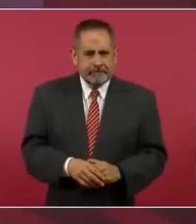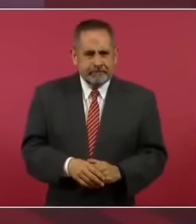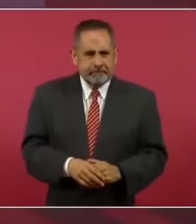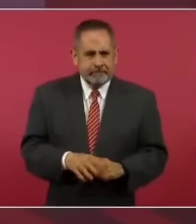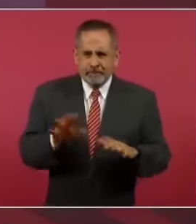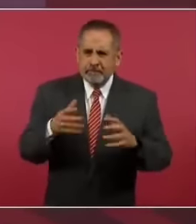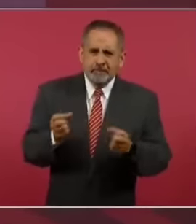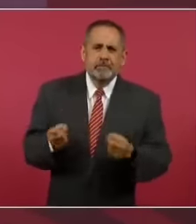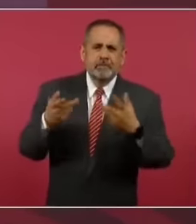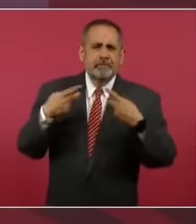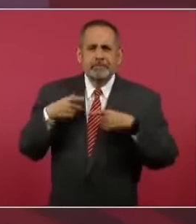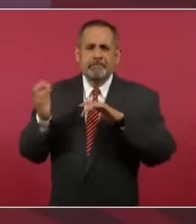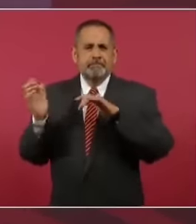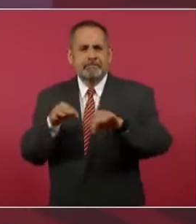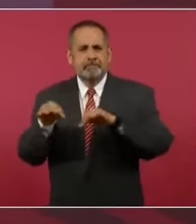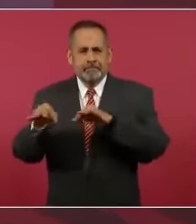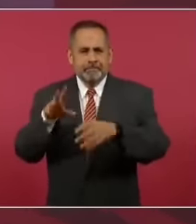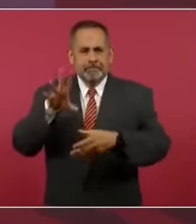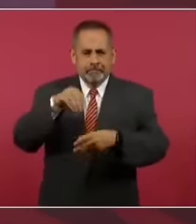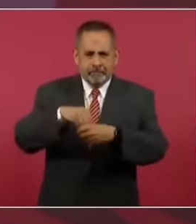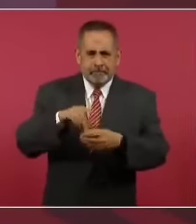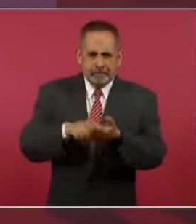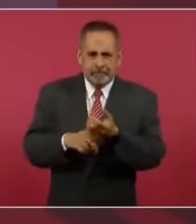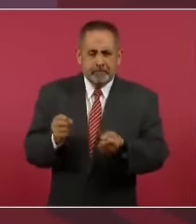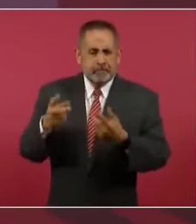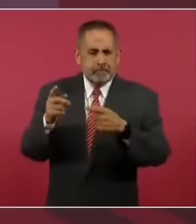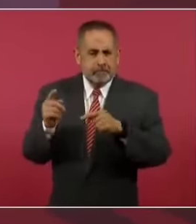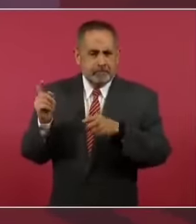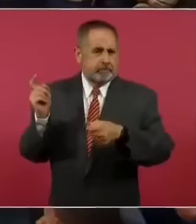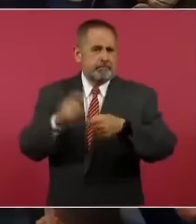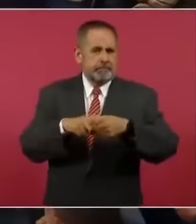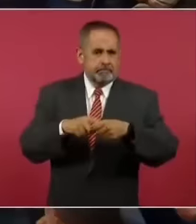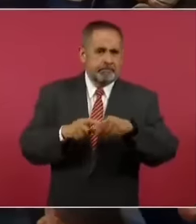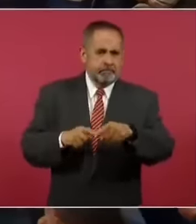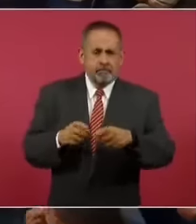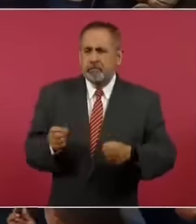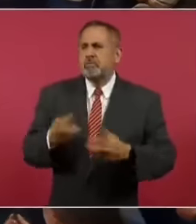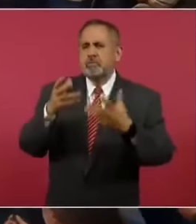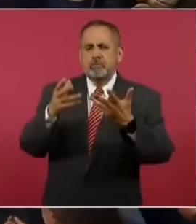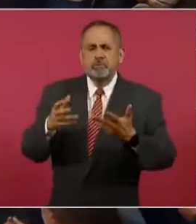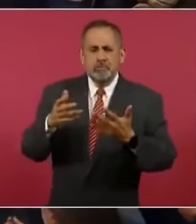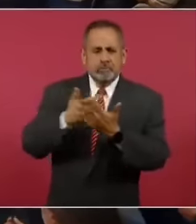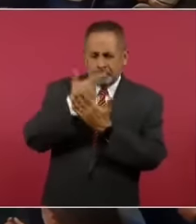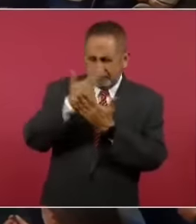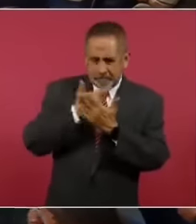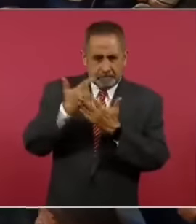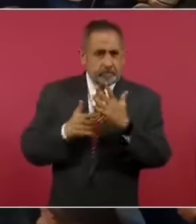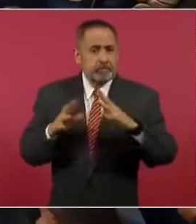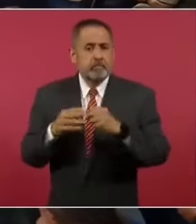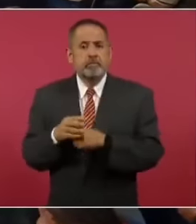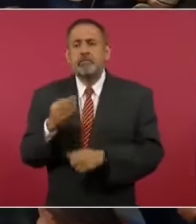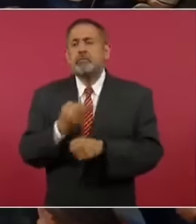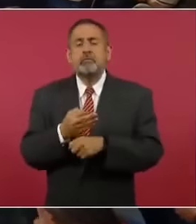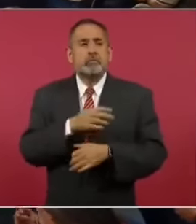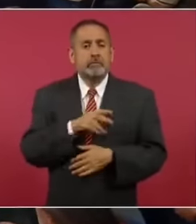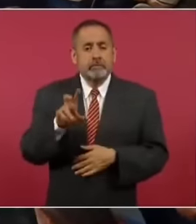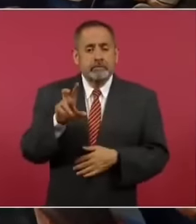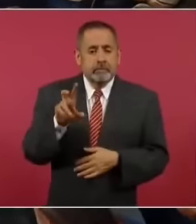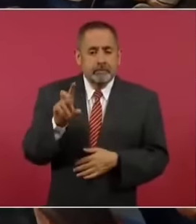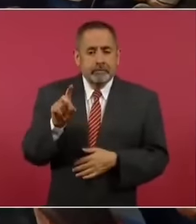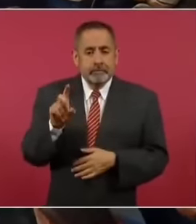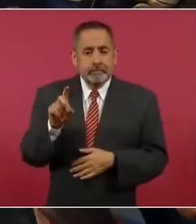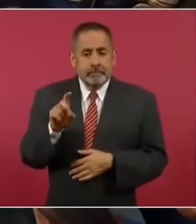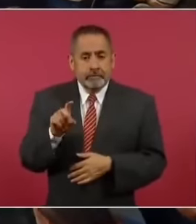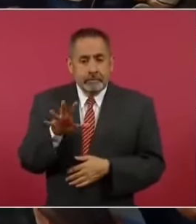trabajadores ocupados tienen ustedes? ¿De cuánto es su nómina? Hoy tenemos cerca de 35 mil…